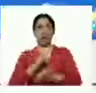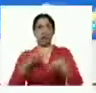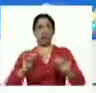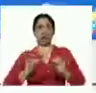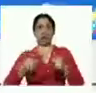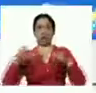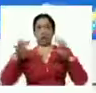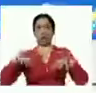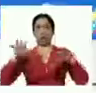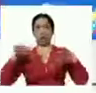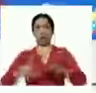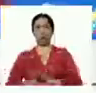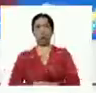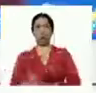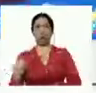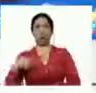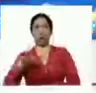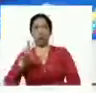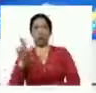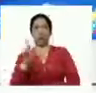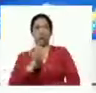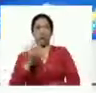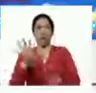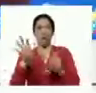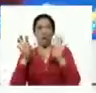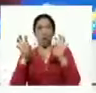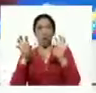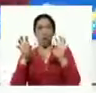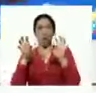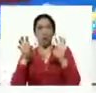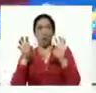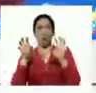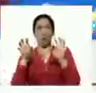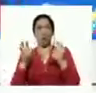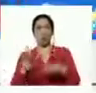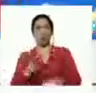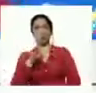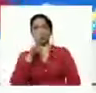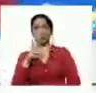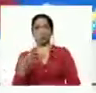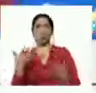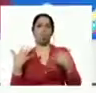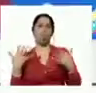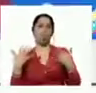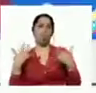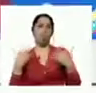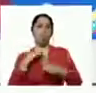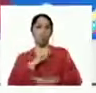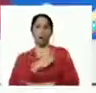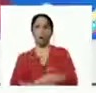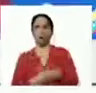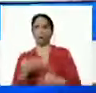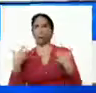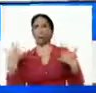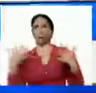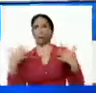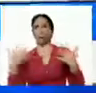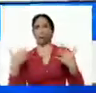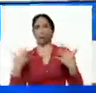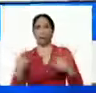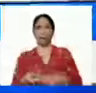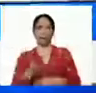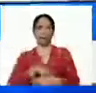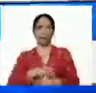tuvimos tres meses de sequía candelosa dura candela pura